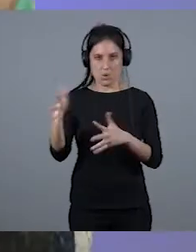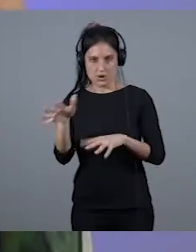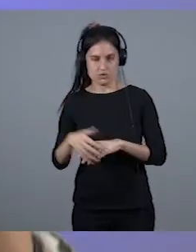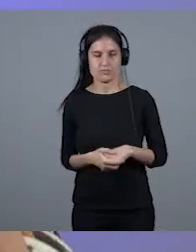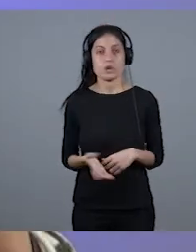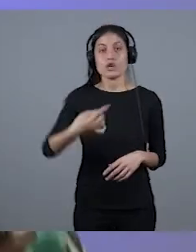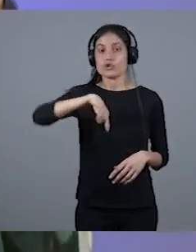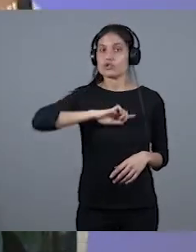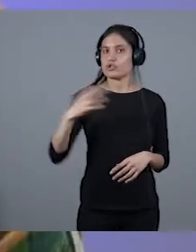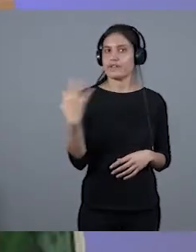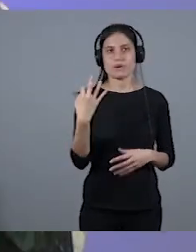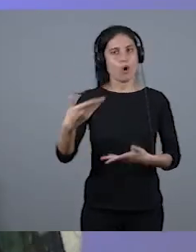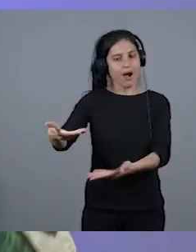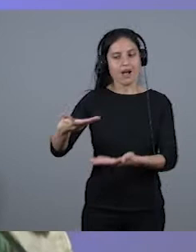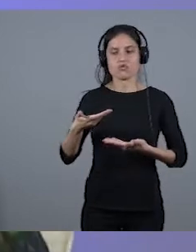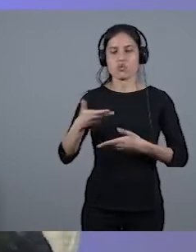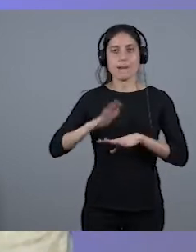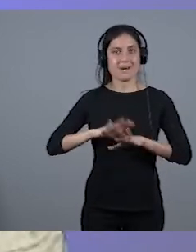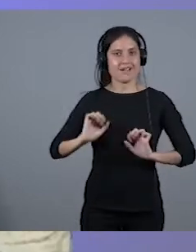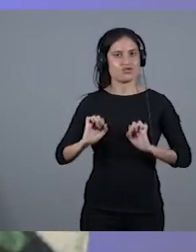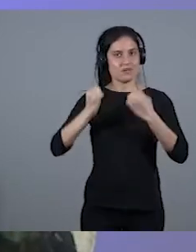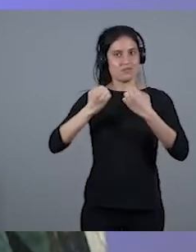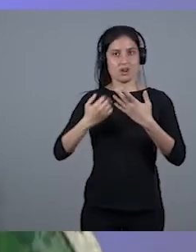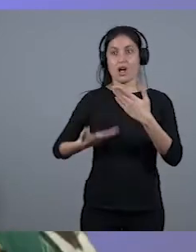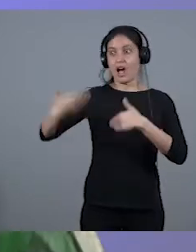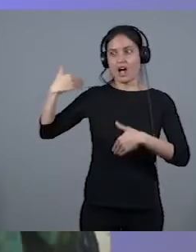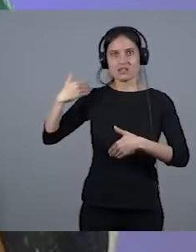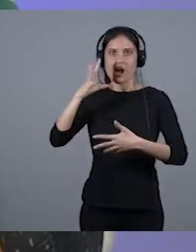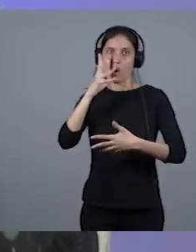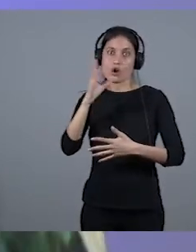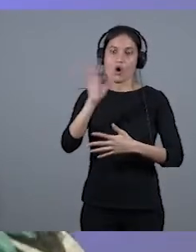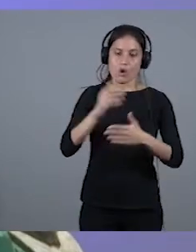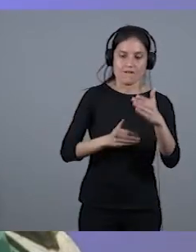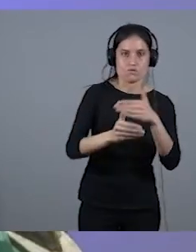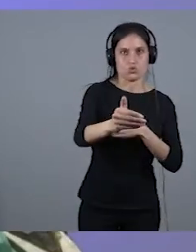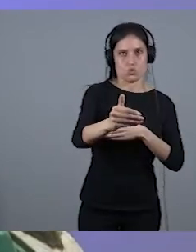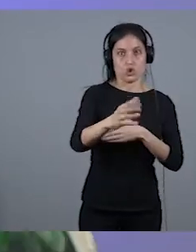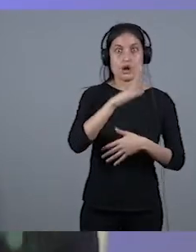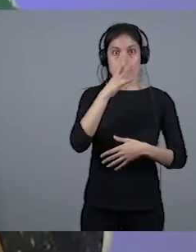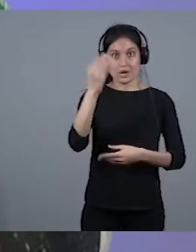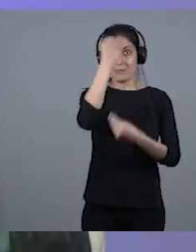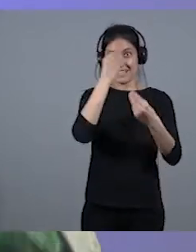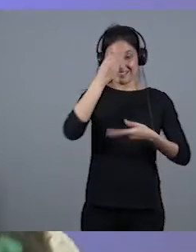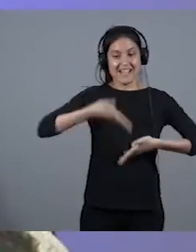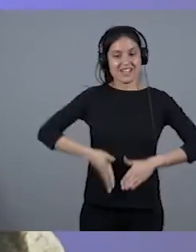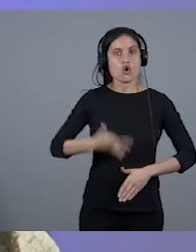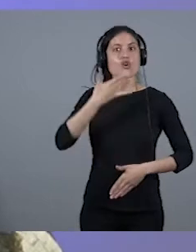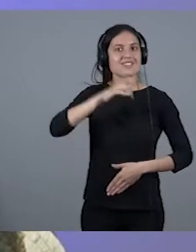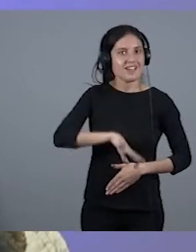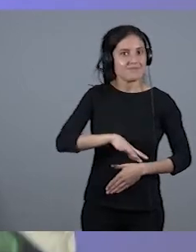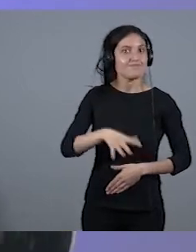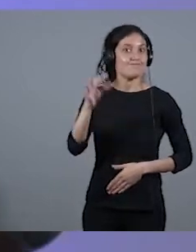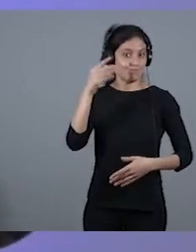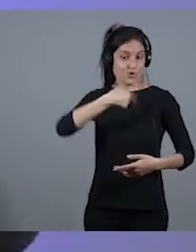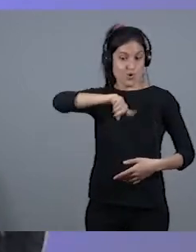para sobrevivir antes, ahora y después. Porque no te olvides que las que tenemos los hijos somos nosotras, las que pasamos por